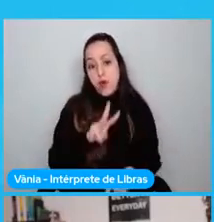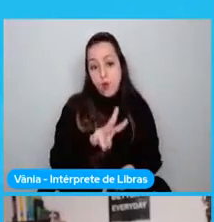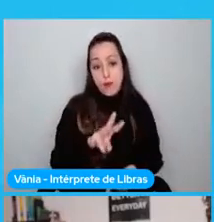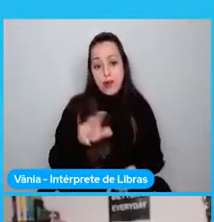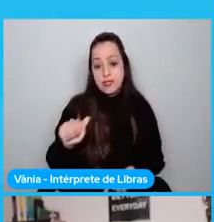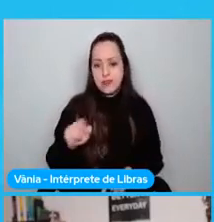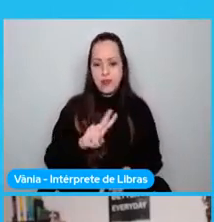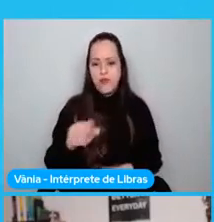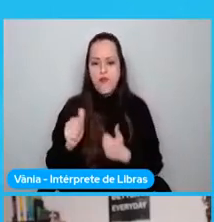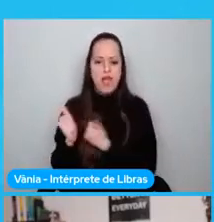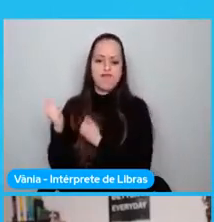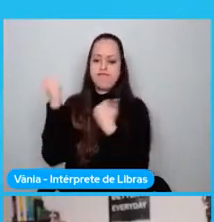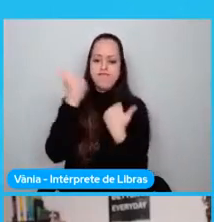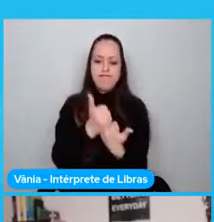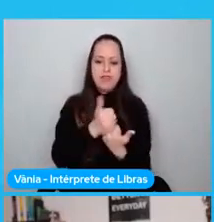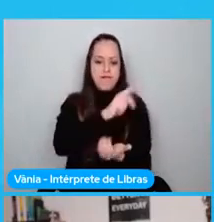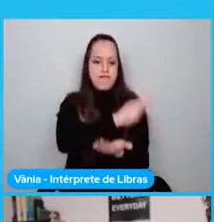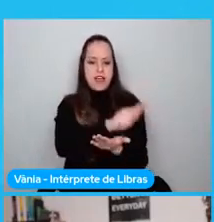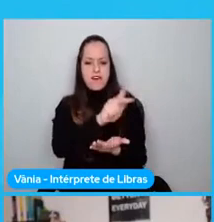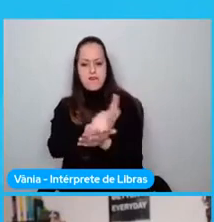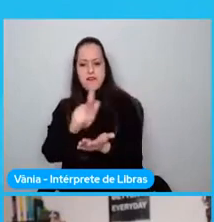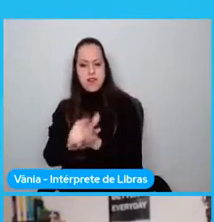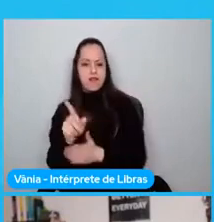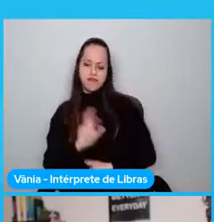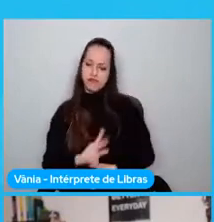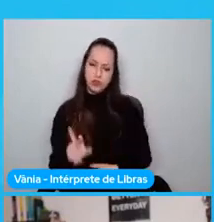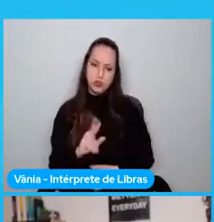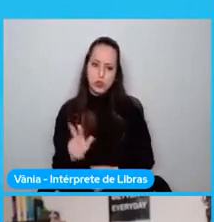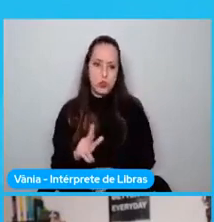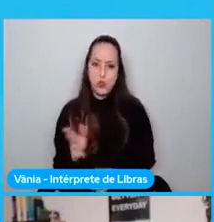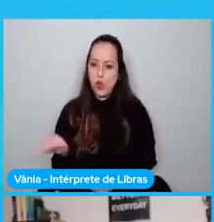todas las páginas web que conocemos hasta ahora.